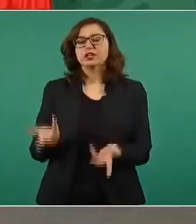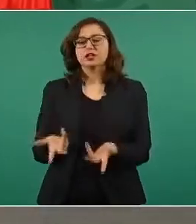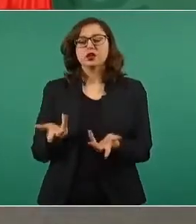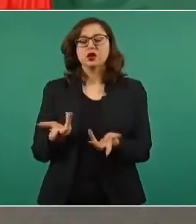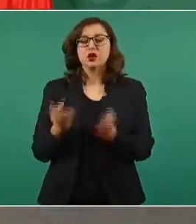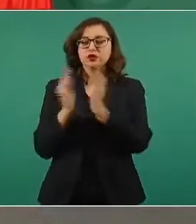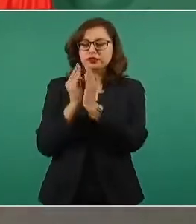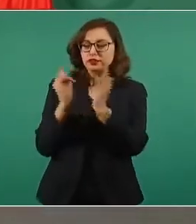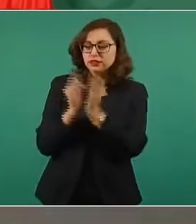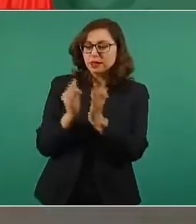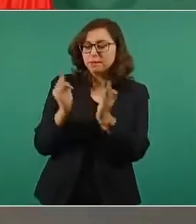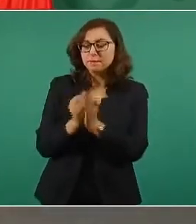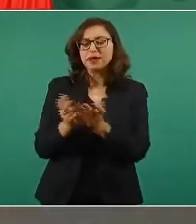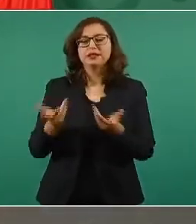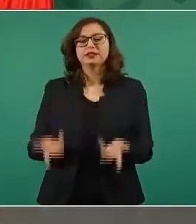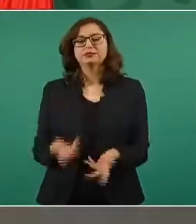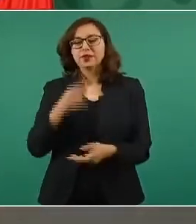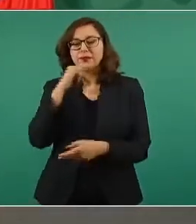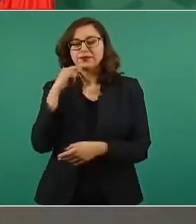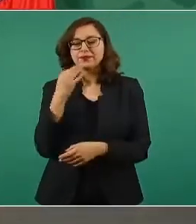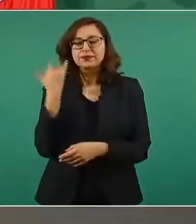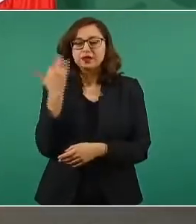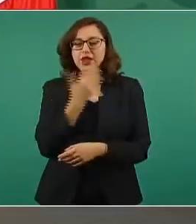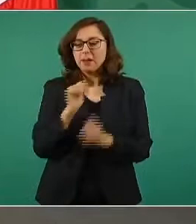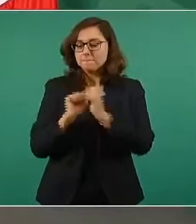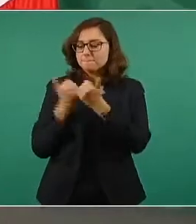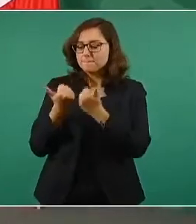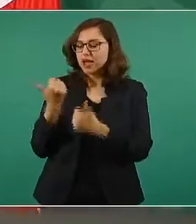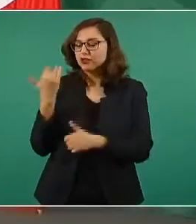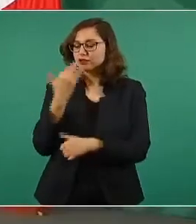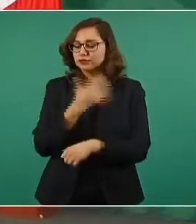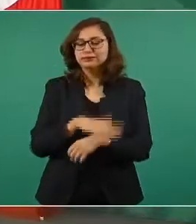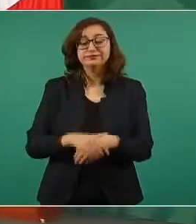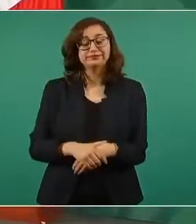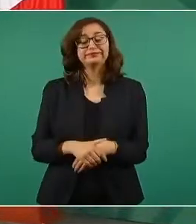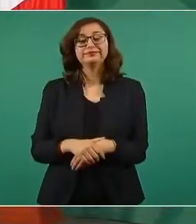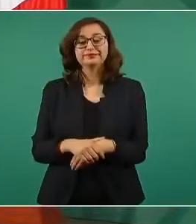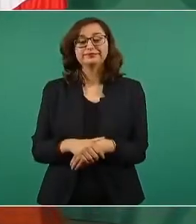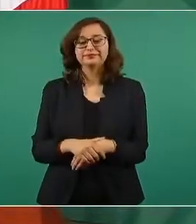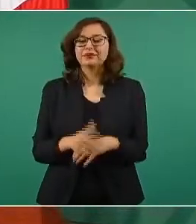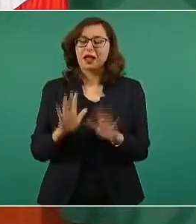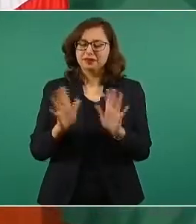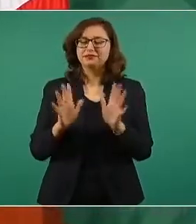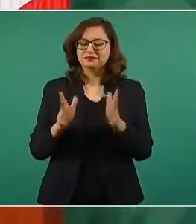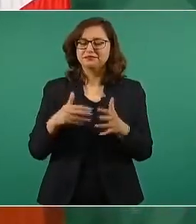torrejas, tostones, agua de matalín. Ya les vamos a decir.